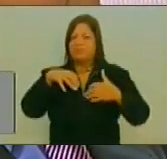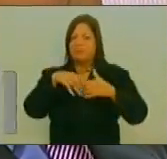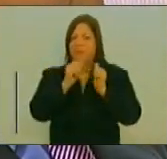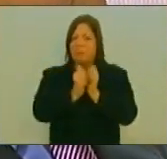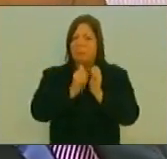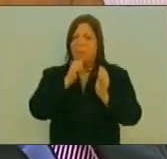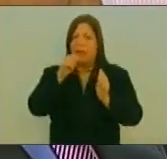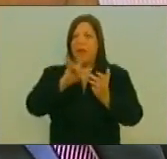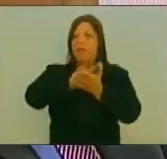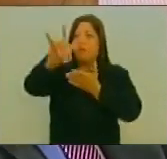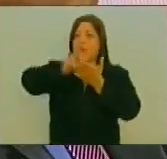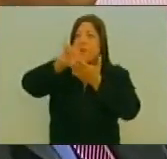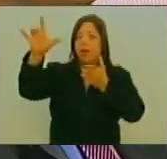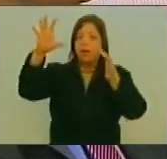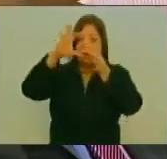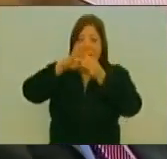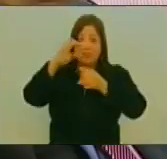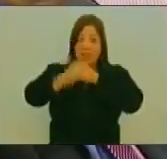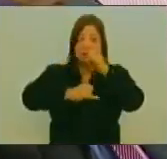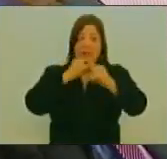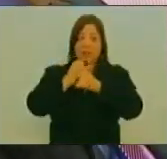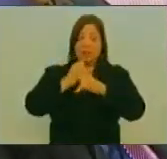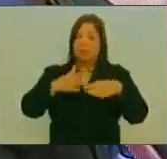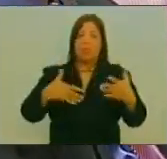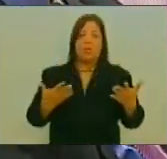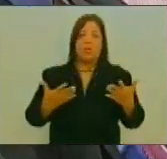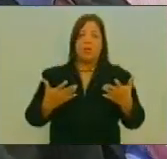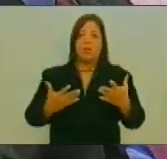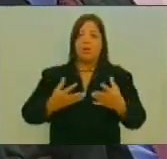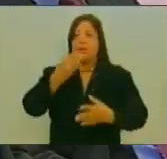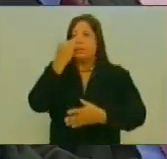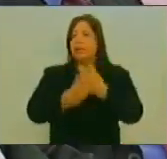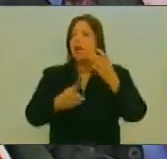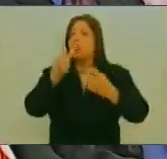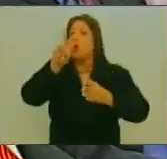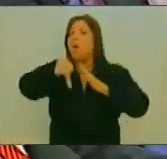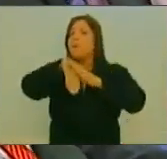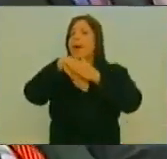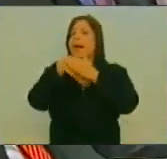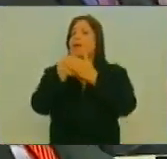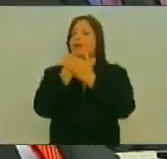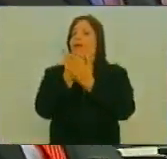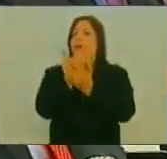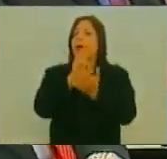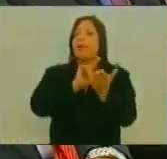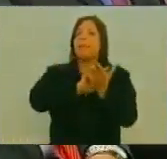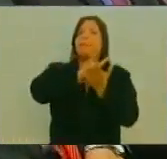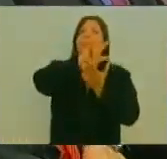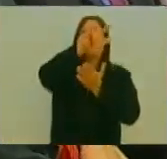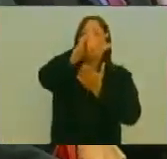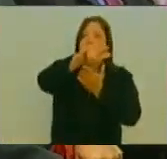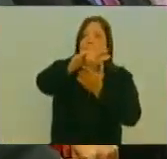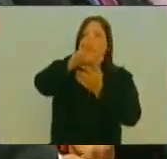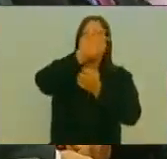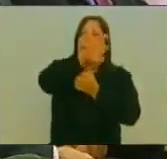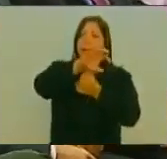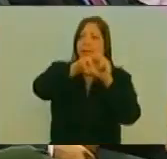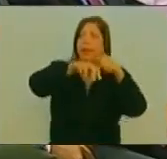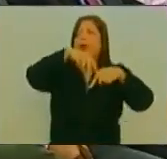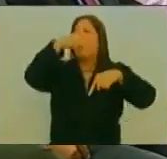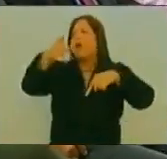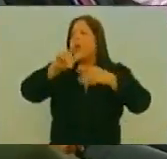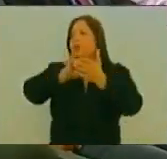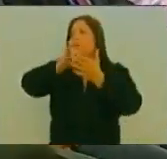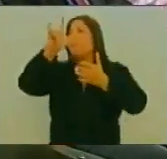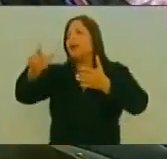De vuelos Internacionales Salieron Salieron Casi a las Dos de la Mañana Para llegar A un país Para después De ese país Tratar de